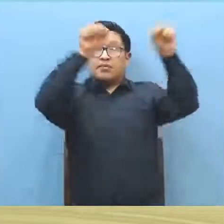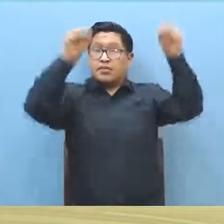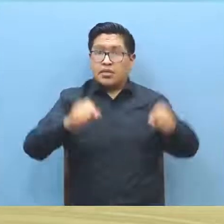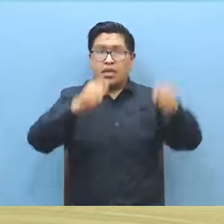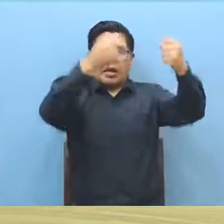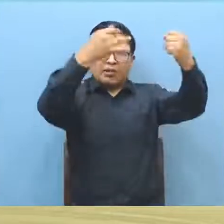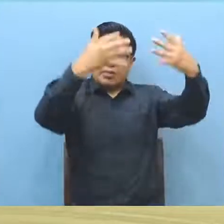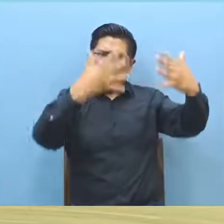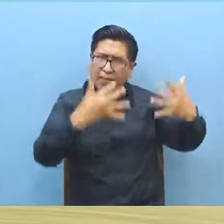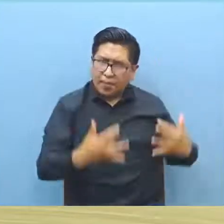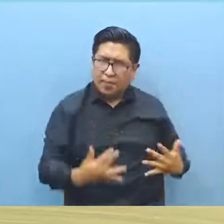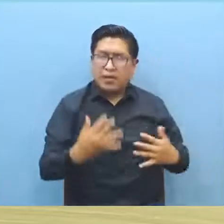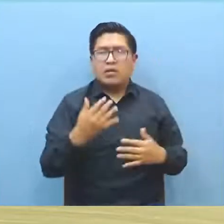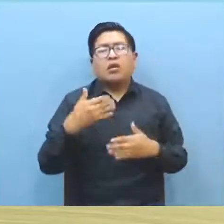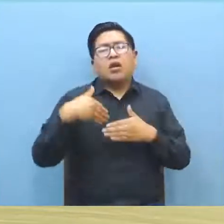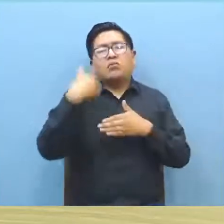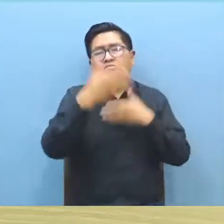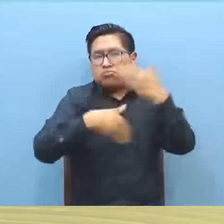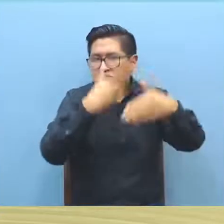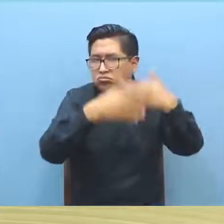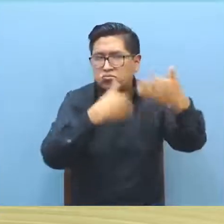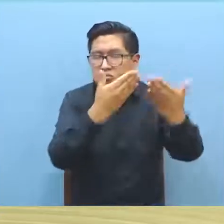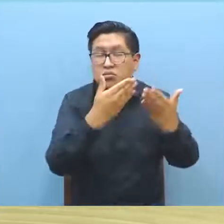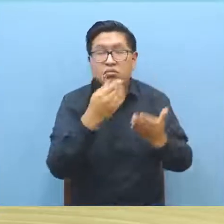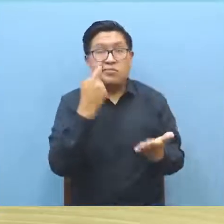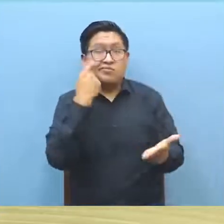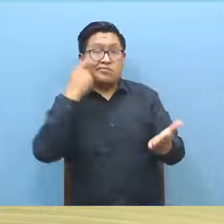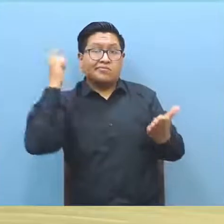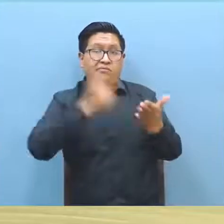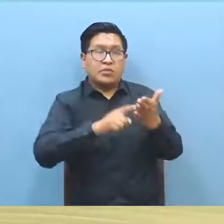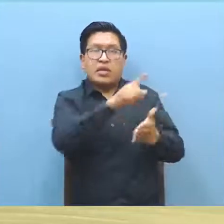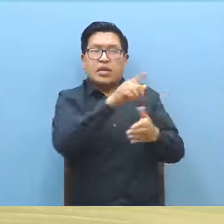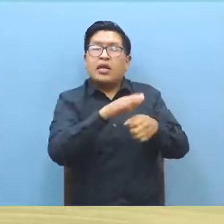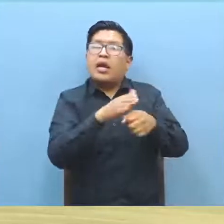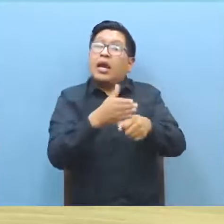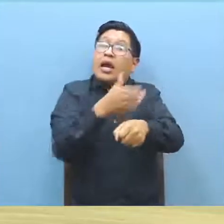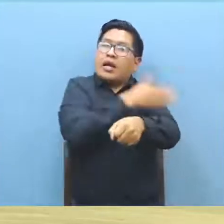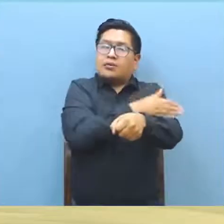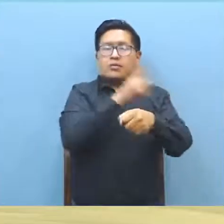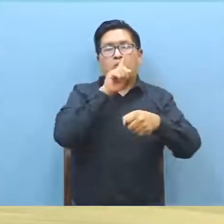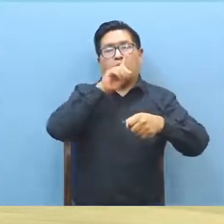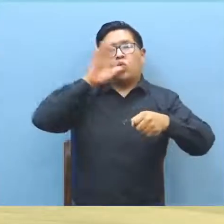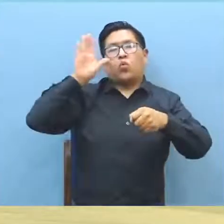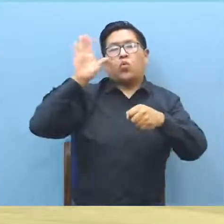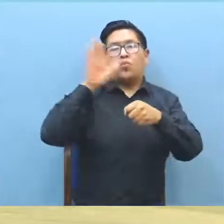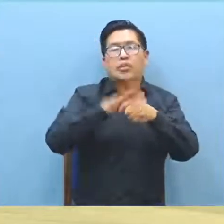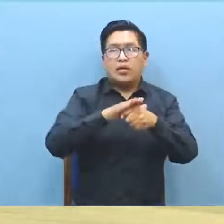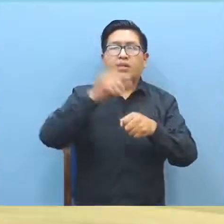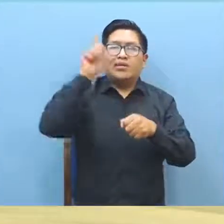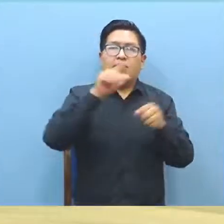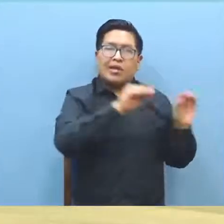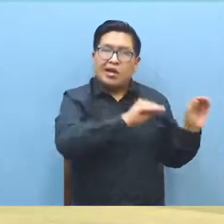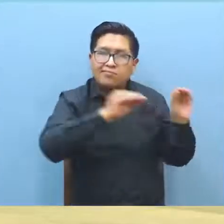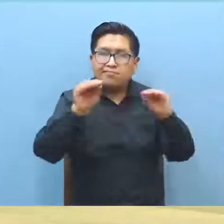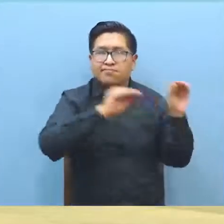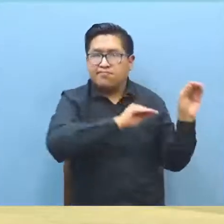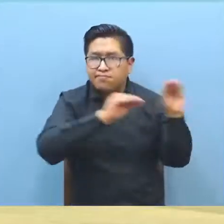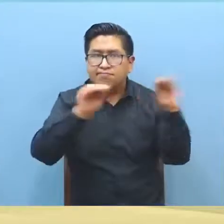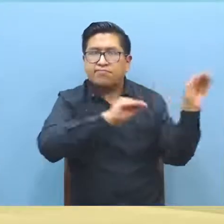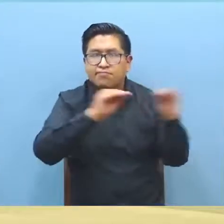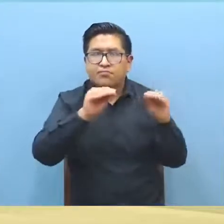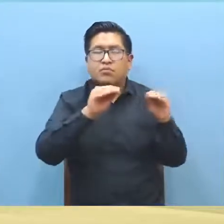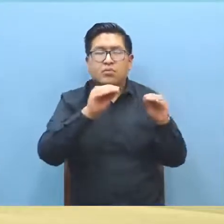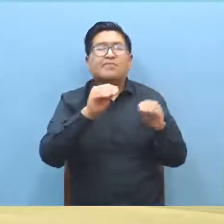el sistema informático que tienen periódicamente. Al existir un compromiso de actualizar periódicamente,